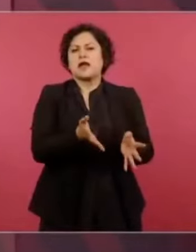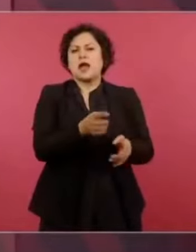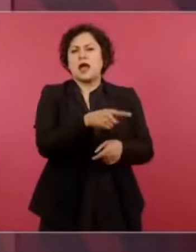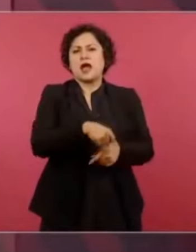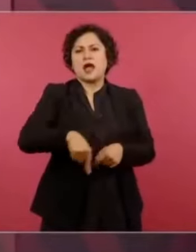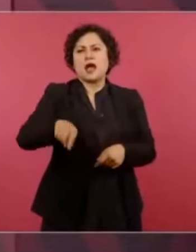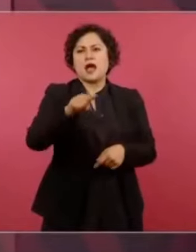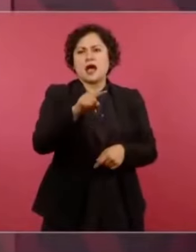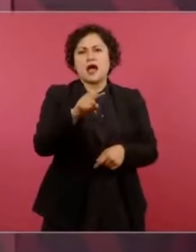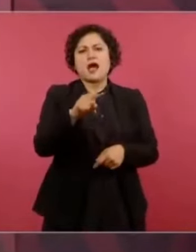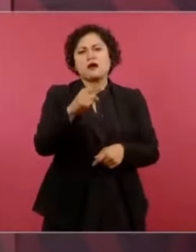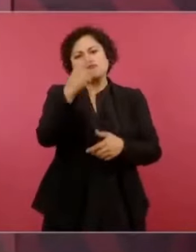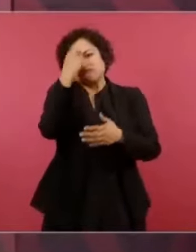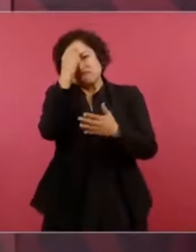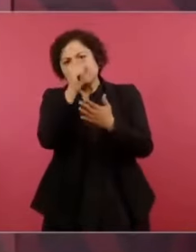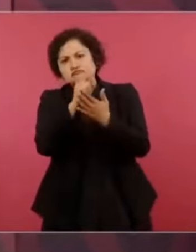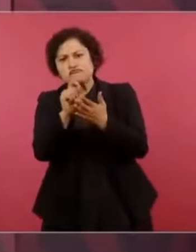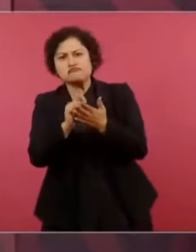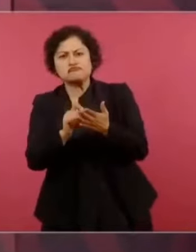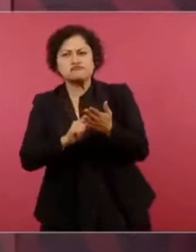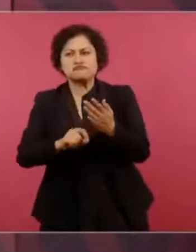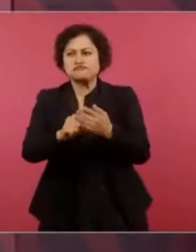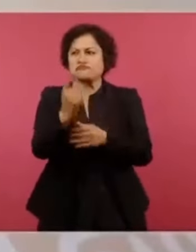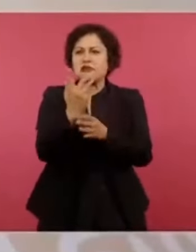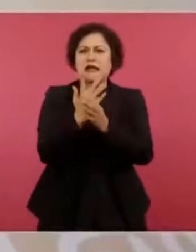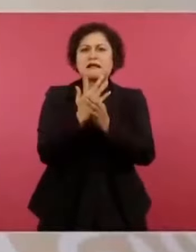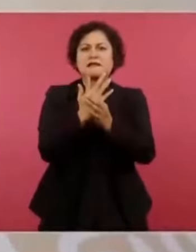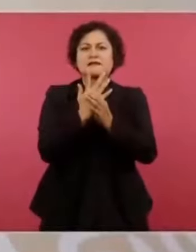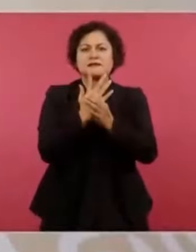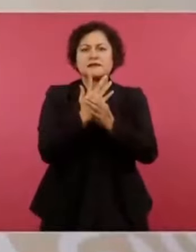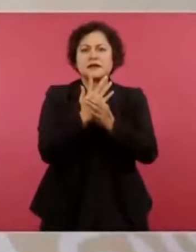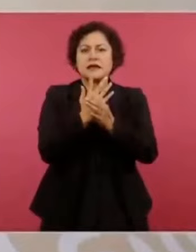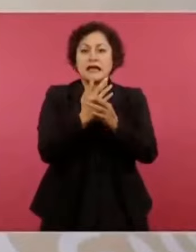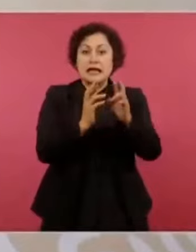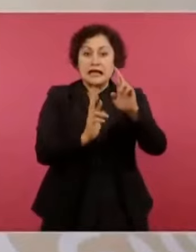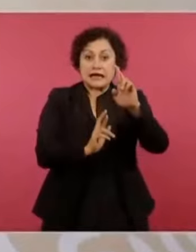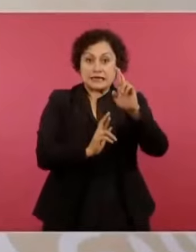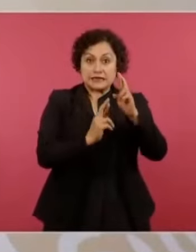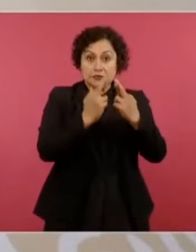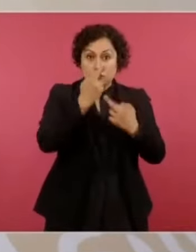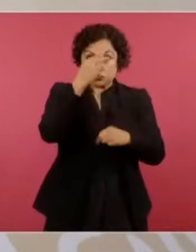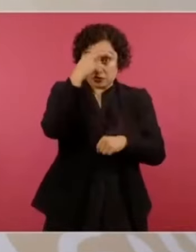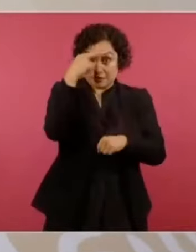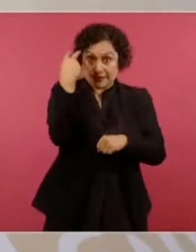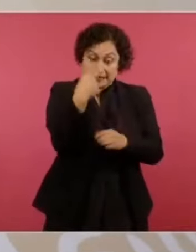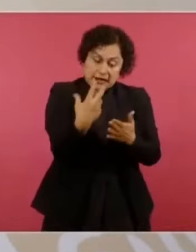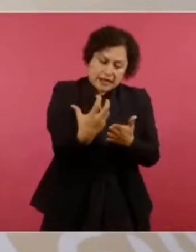del fracaso de la Revolución Mexicana, la corrupción.